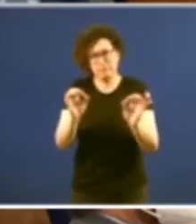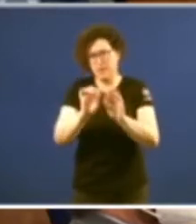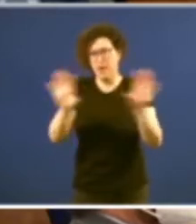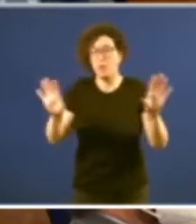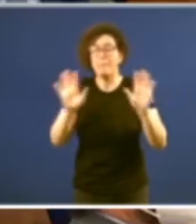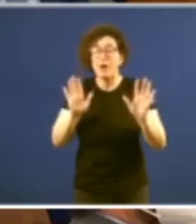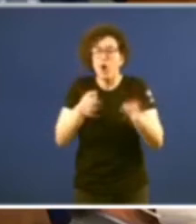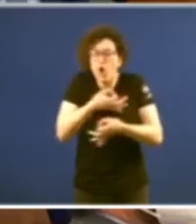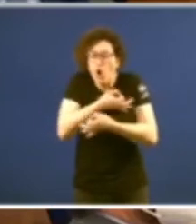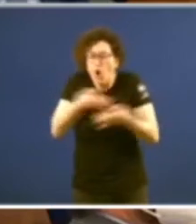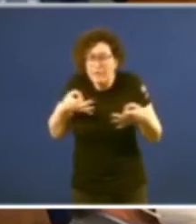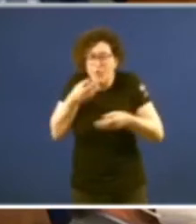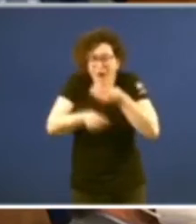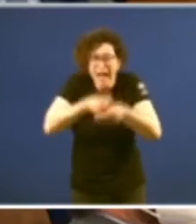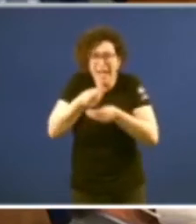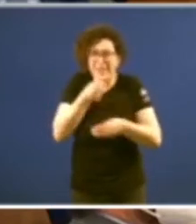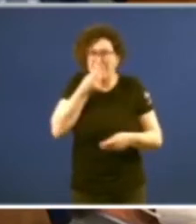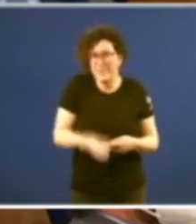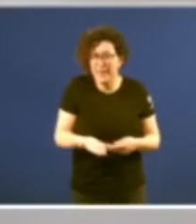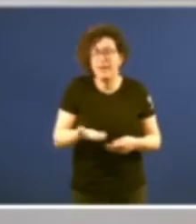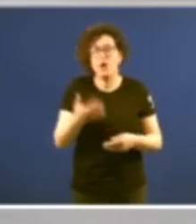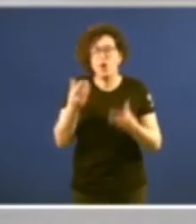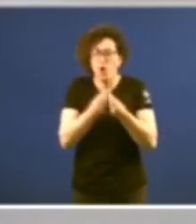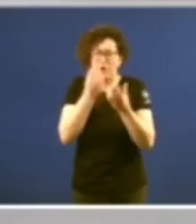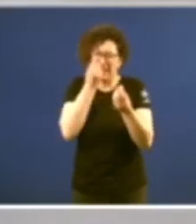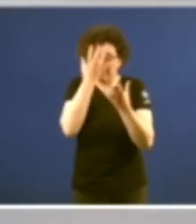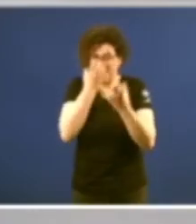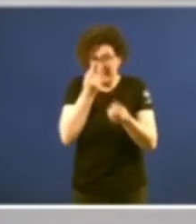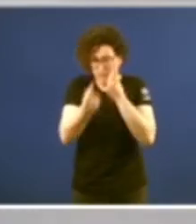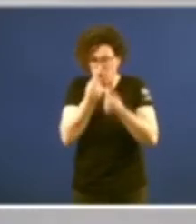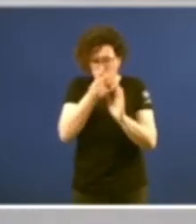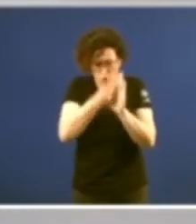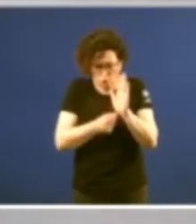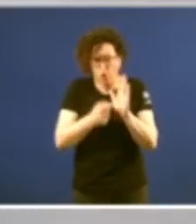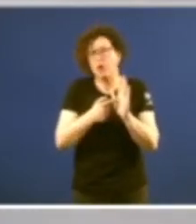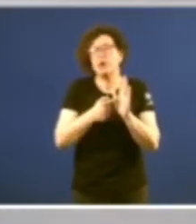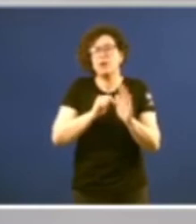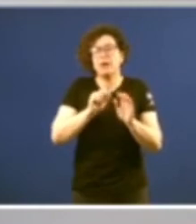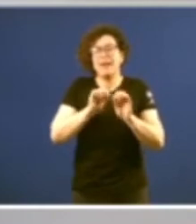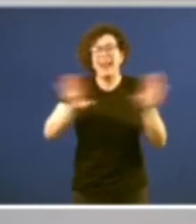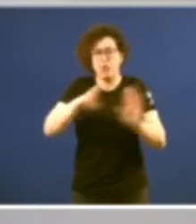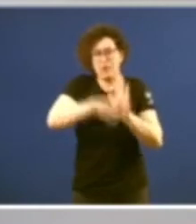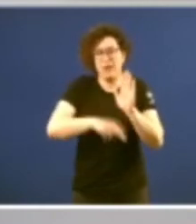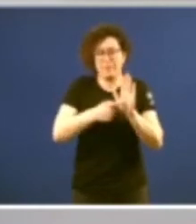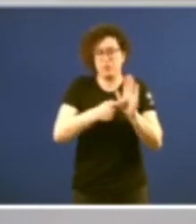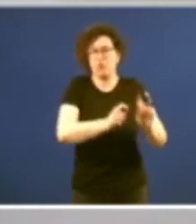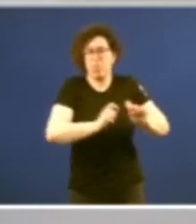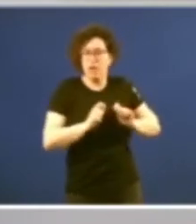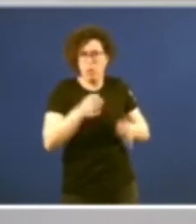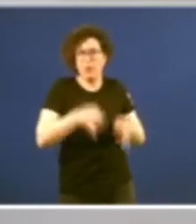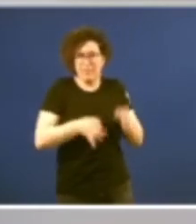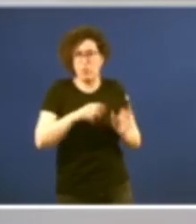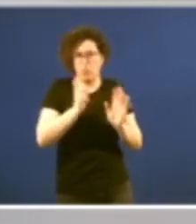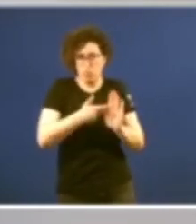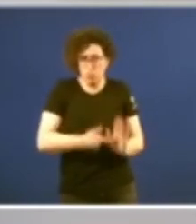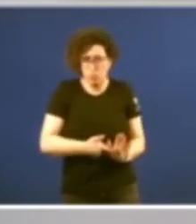exercicio precisa rigor e regas claras que só ordenamento xurídico nos ofrece É sabido